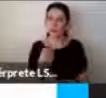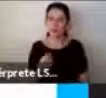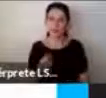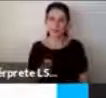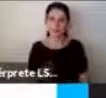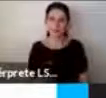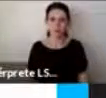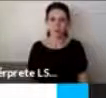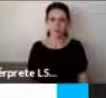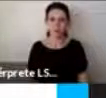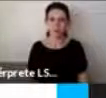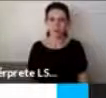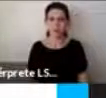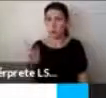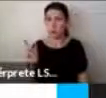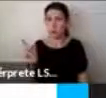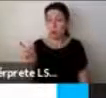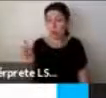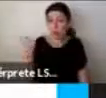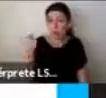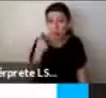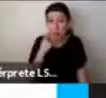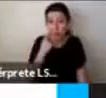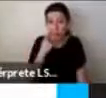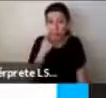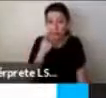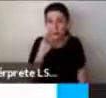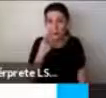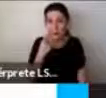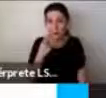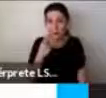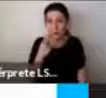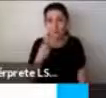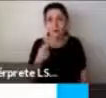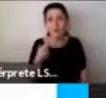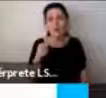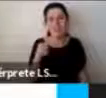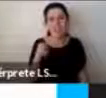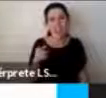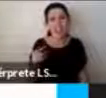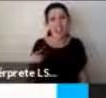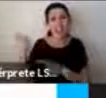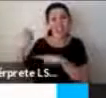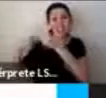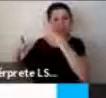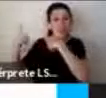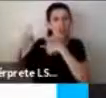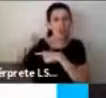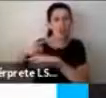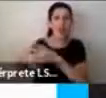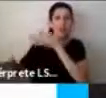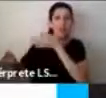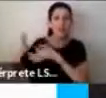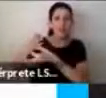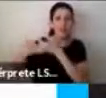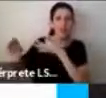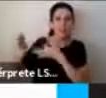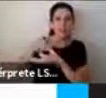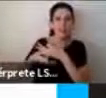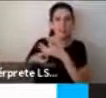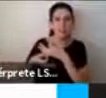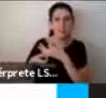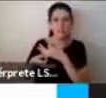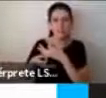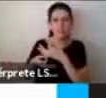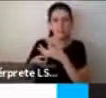Palabras que no conocemos. En resumen, a través de las historias, de las narraciones, se generan